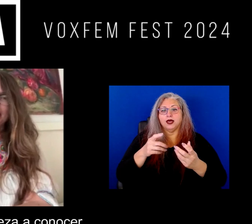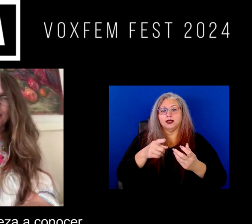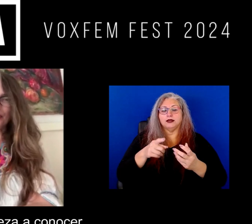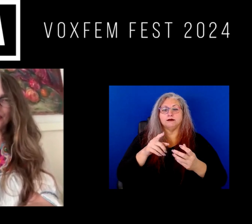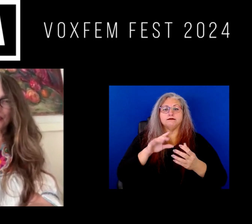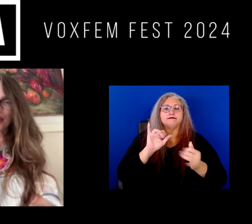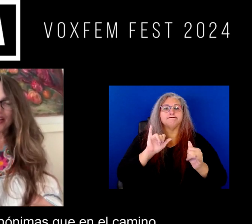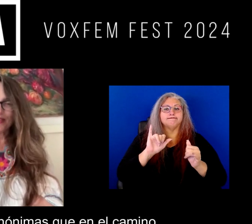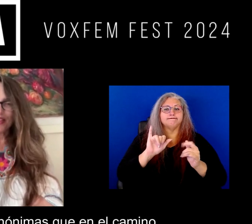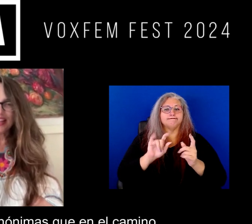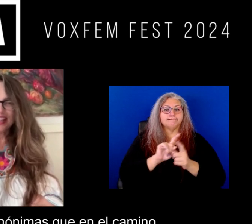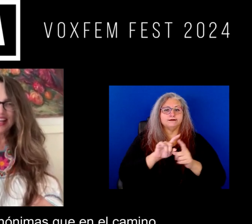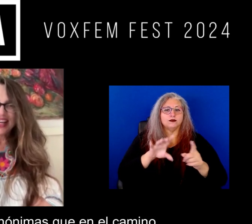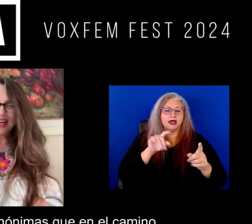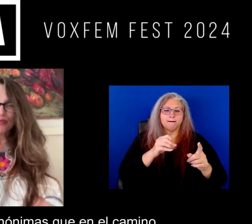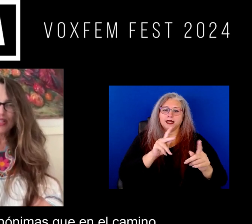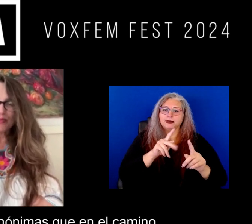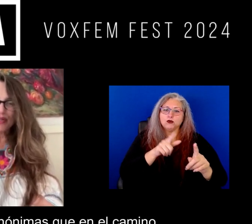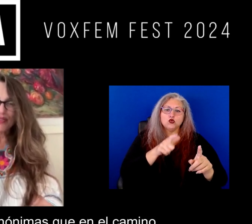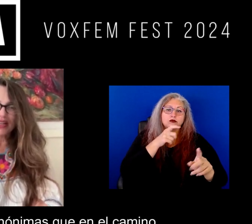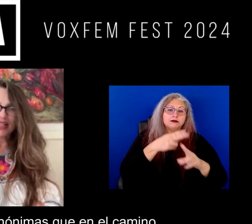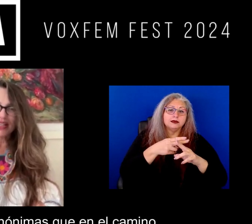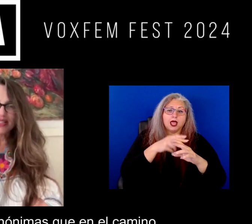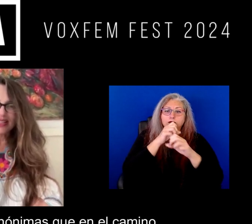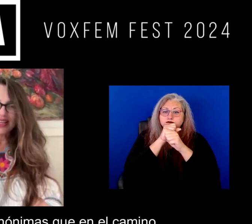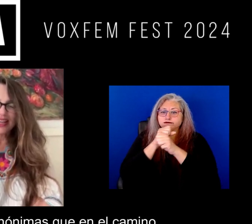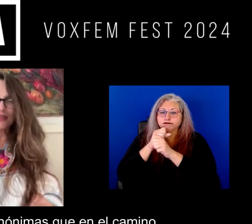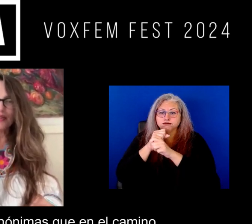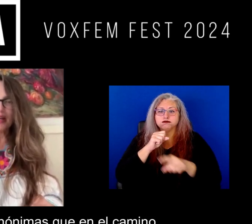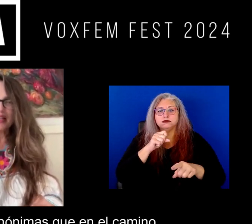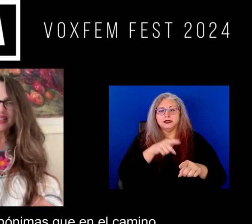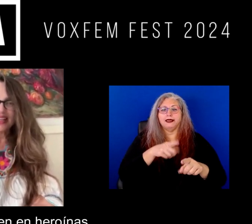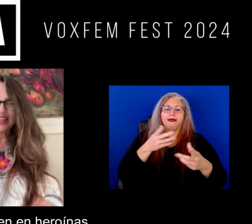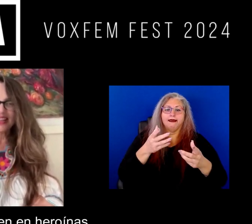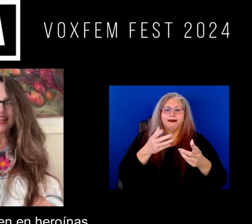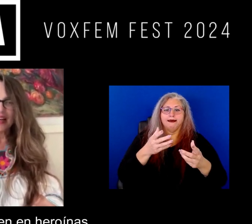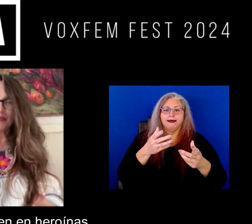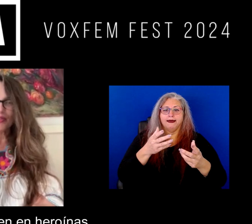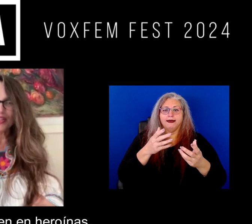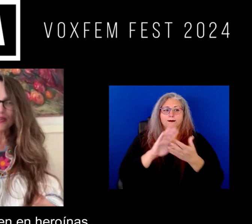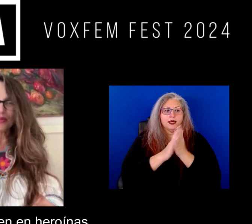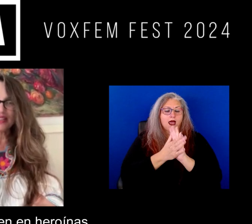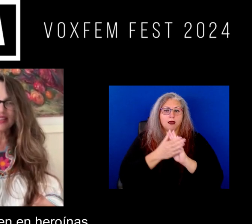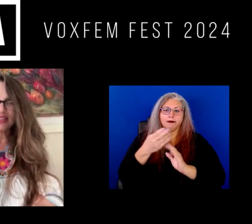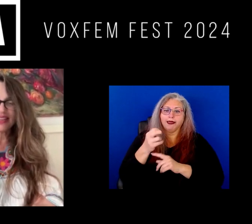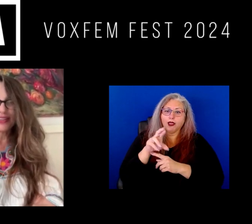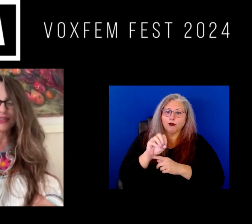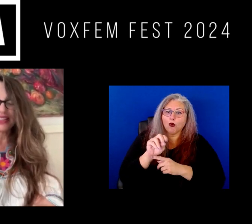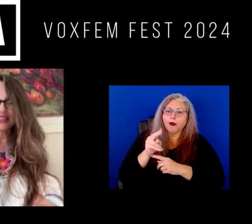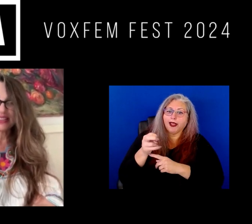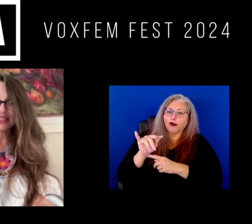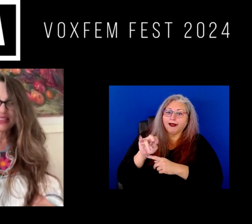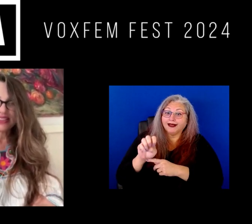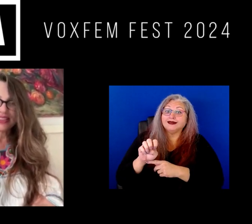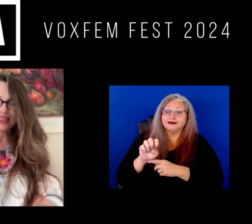pues también, ¿no? Uno empieza a conocer a muchas personas anónimas que en el camino se convierten en